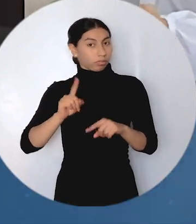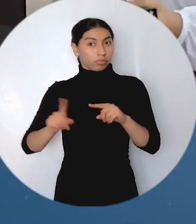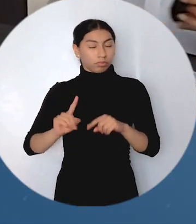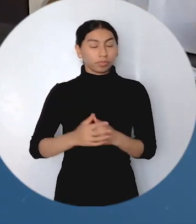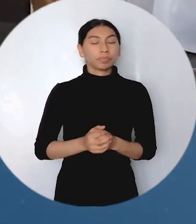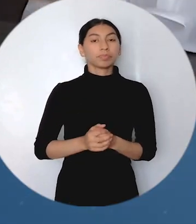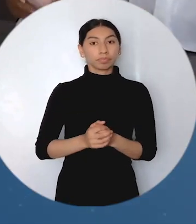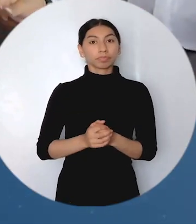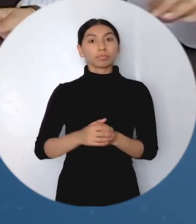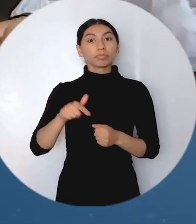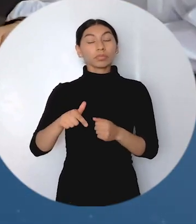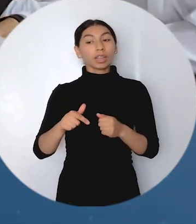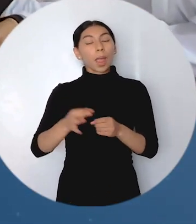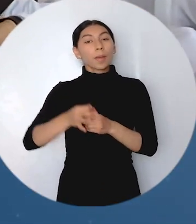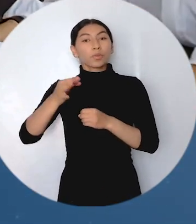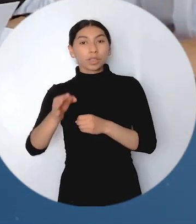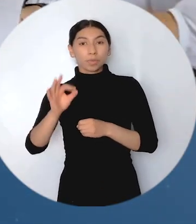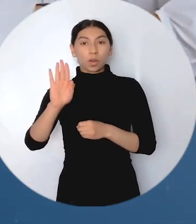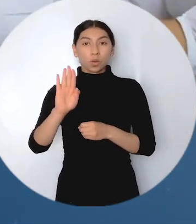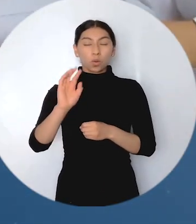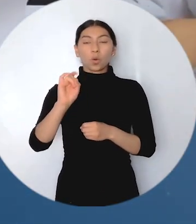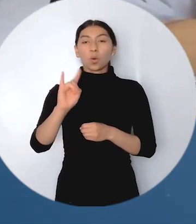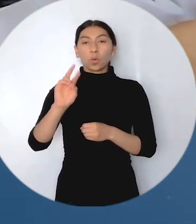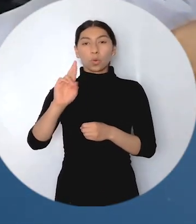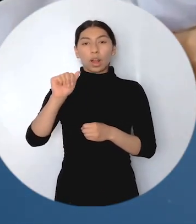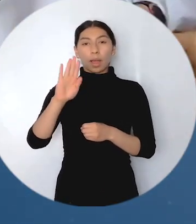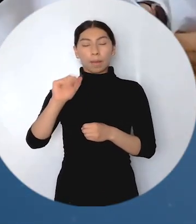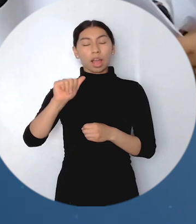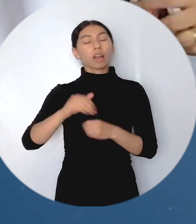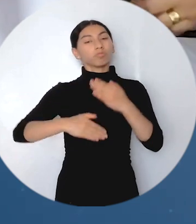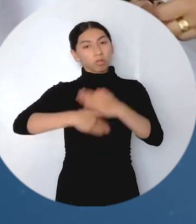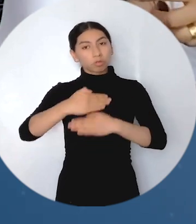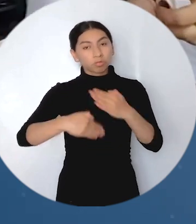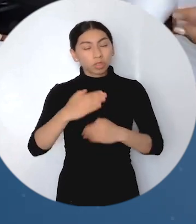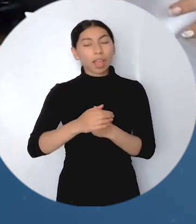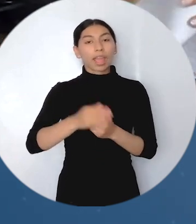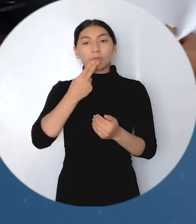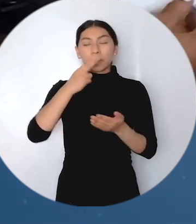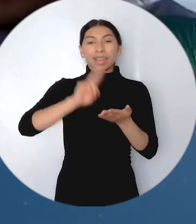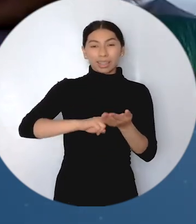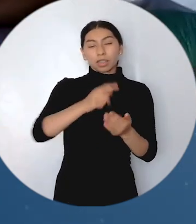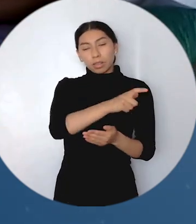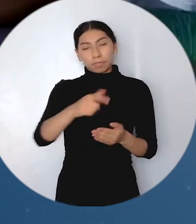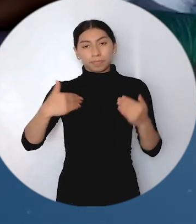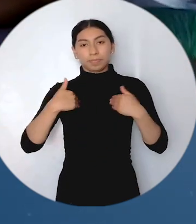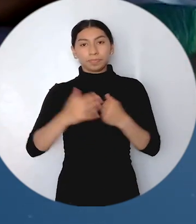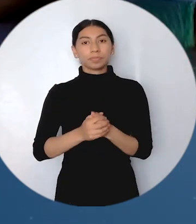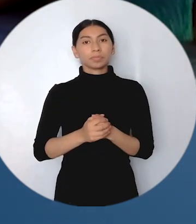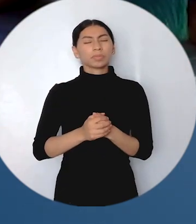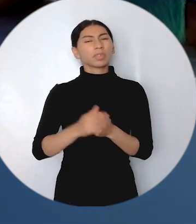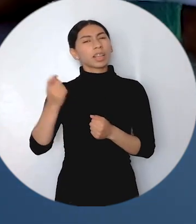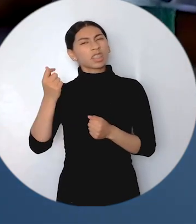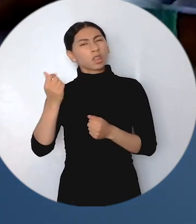En los últimos días, la Territorial Urabá de Arién ha continuado con la entrega de 490 cartas de indemnización a víctimas del conflicto